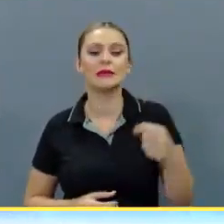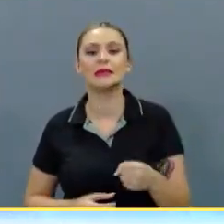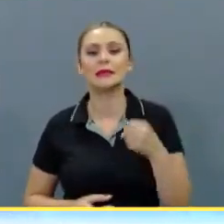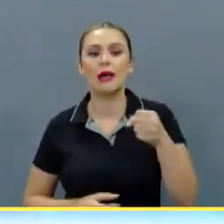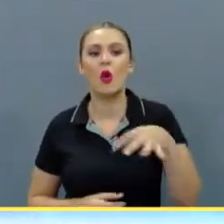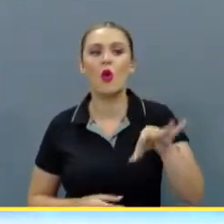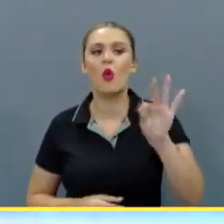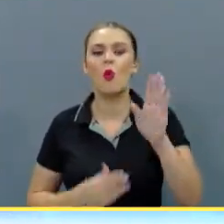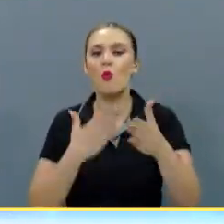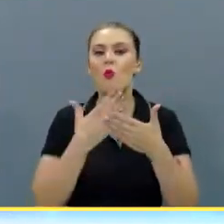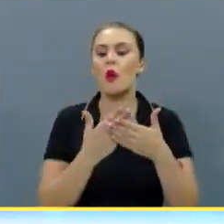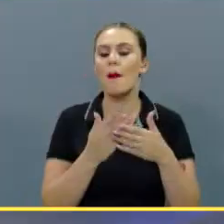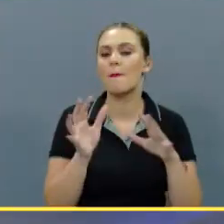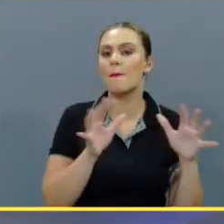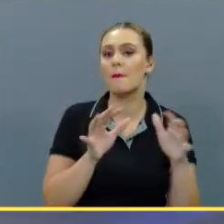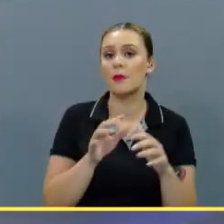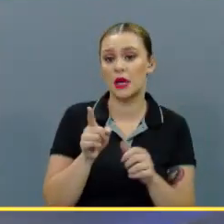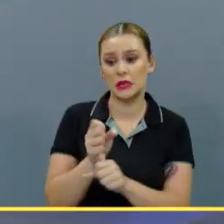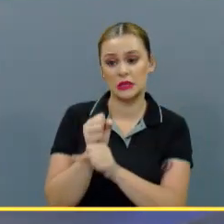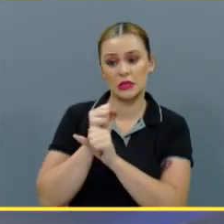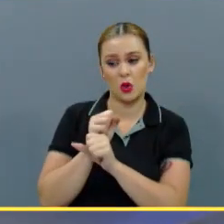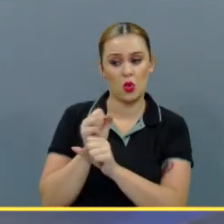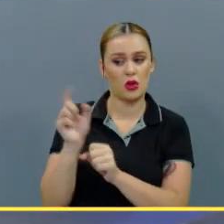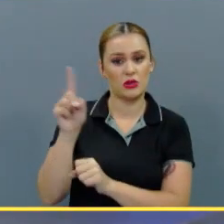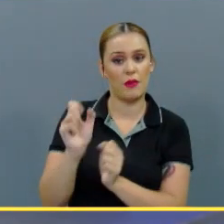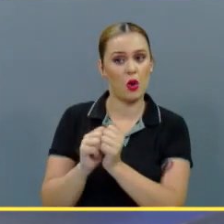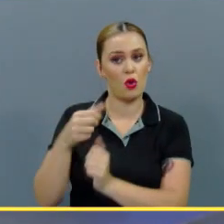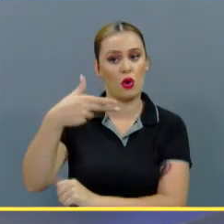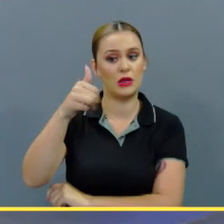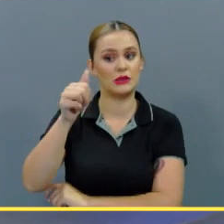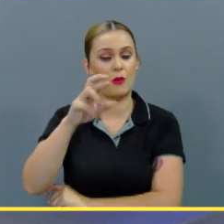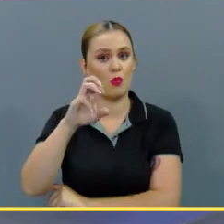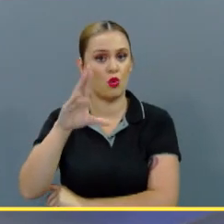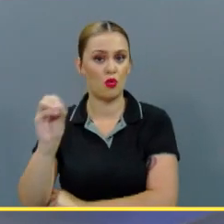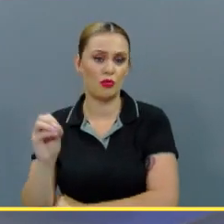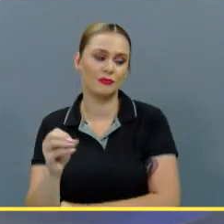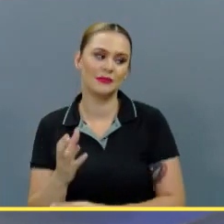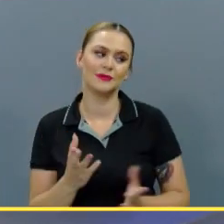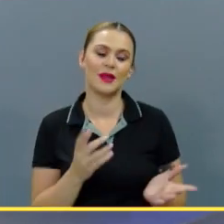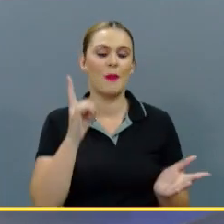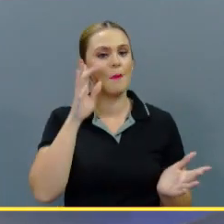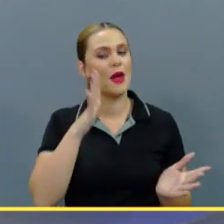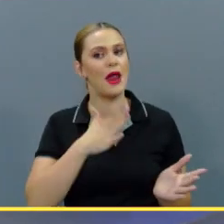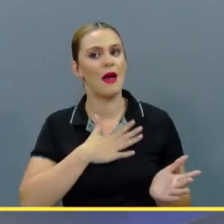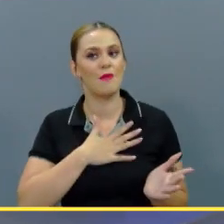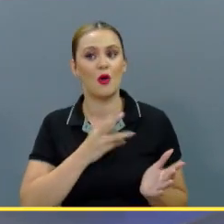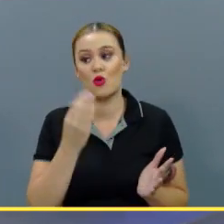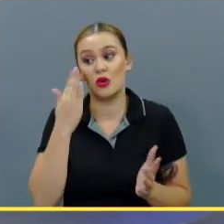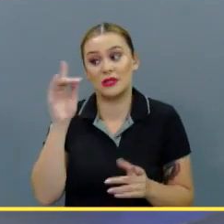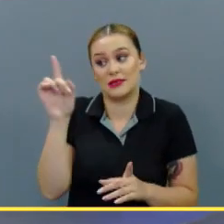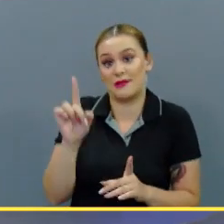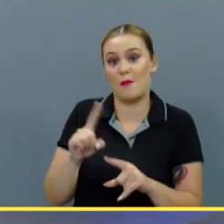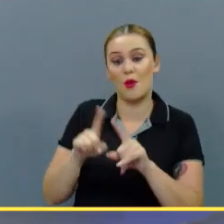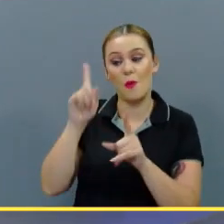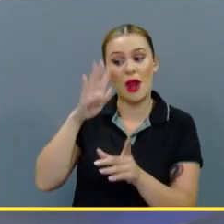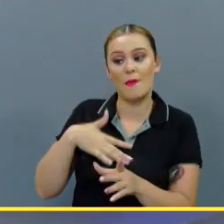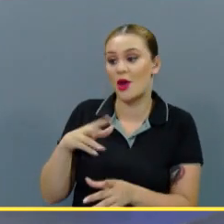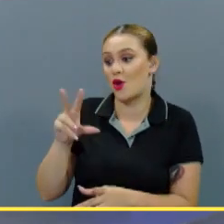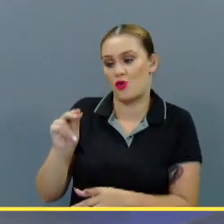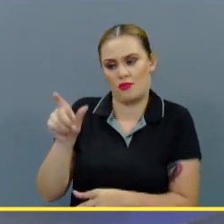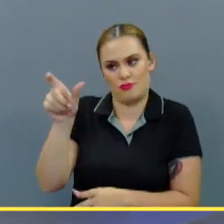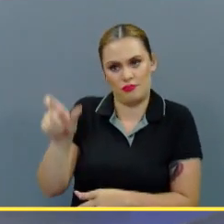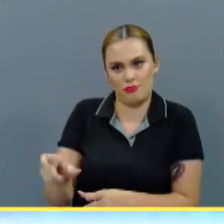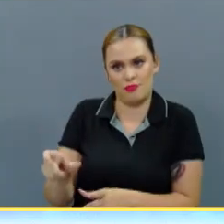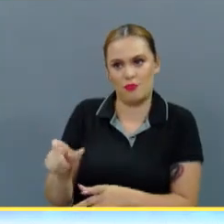encontrar un portero. ¿Y está tan seguro Zapriza con Chamorro? Es que para mí... No lo sé Zapriza. Para mí no. Es un